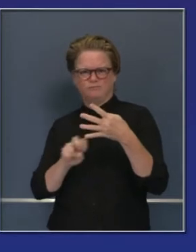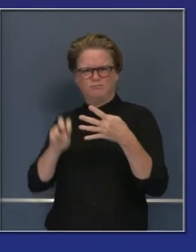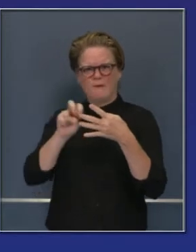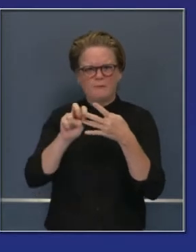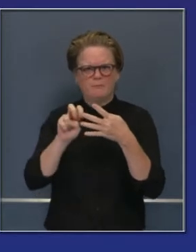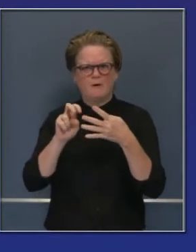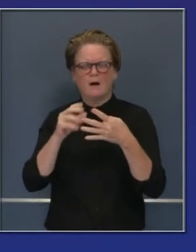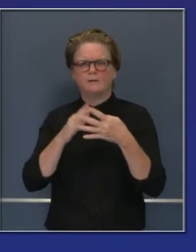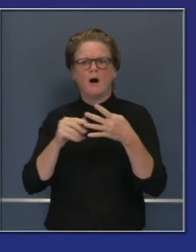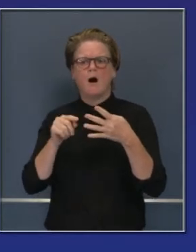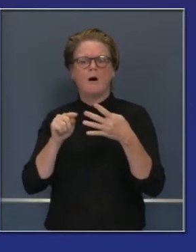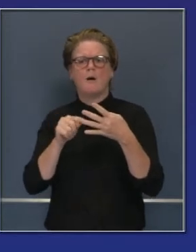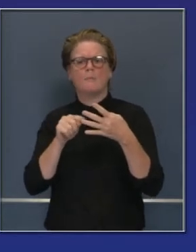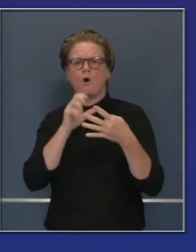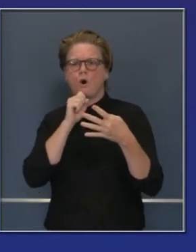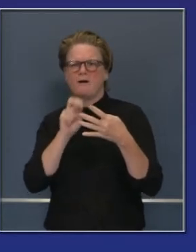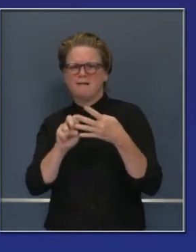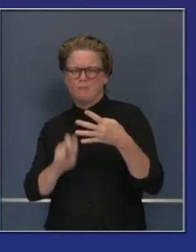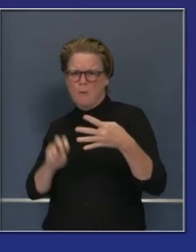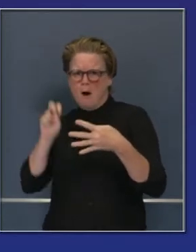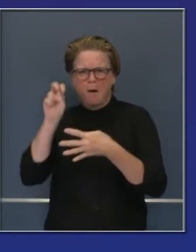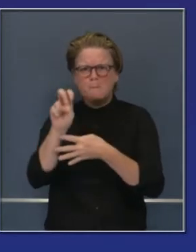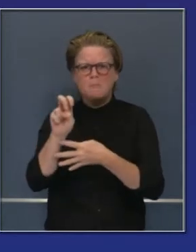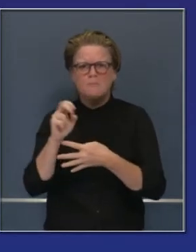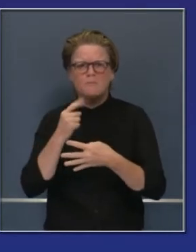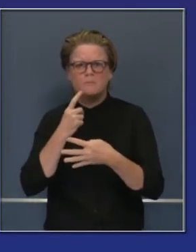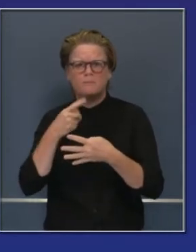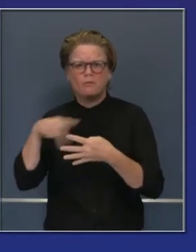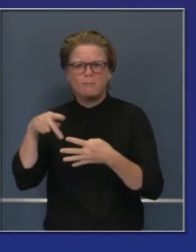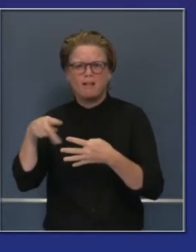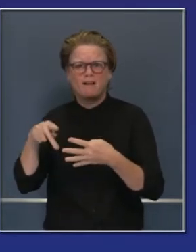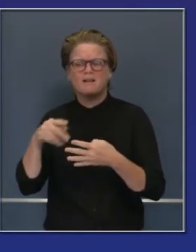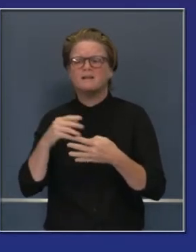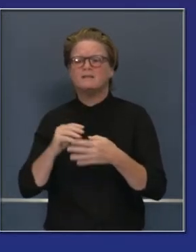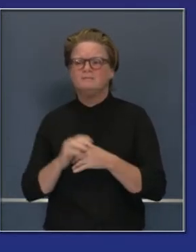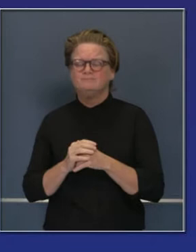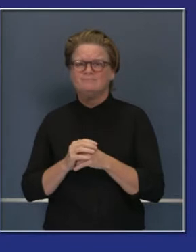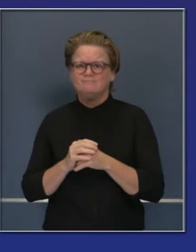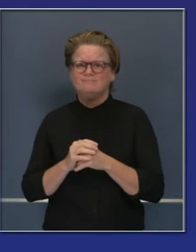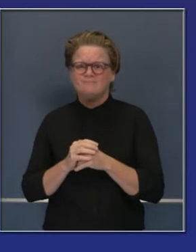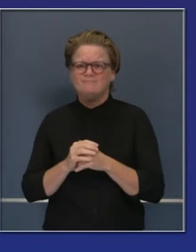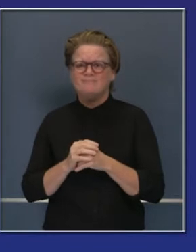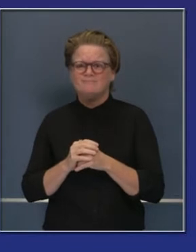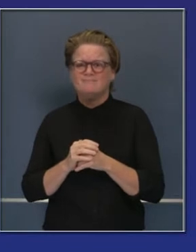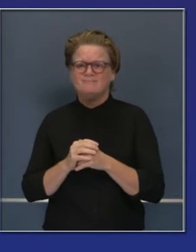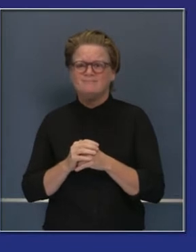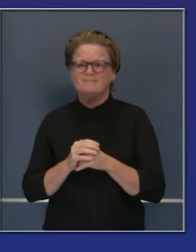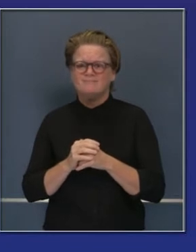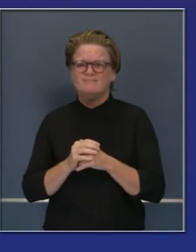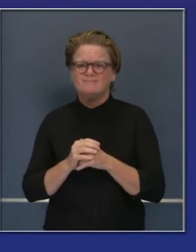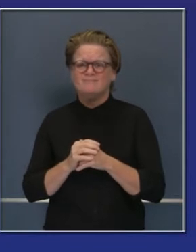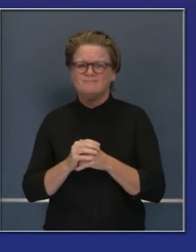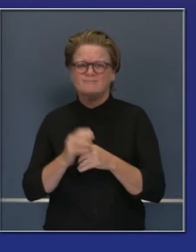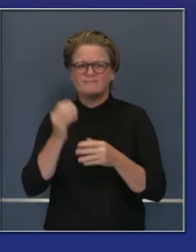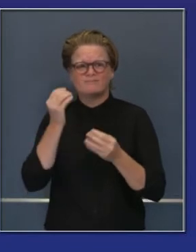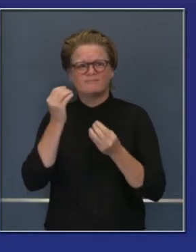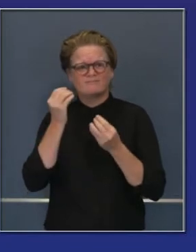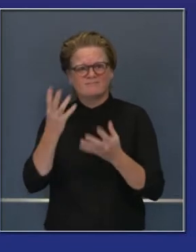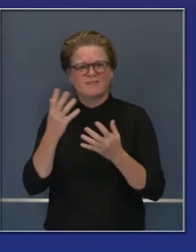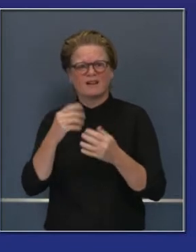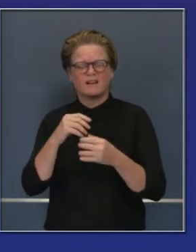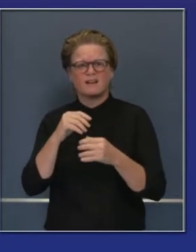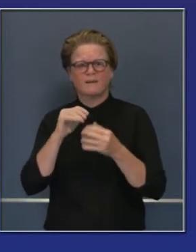directo a morado. Así que no, algunos condados no se desplazarán solo un nivel. Por este gran aumento